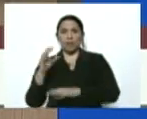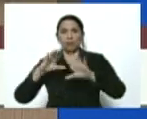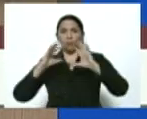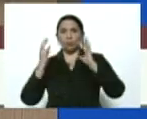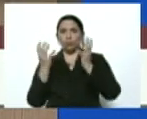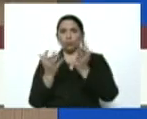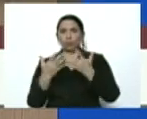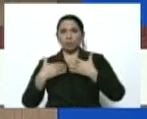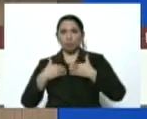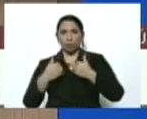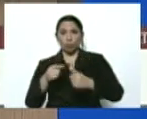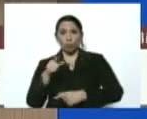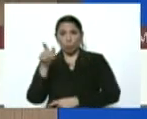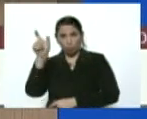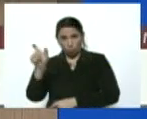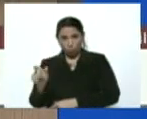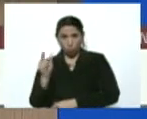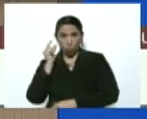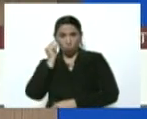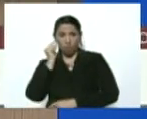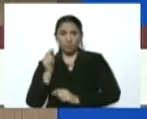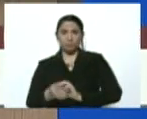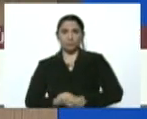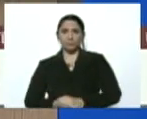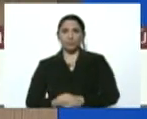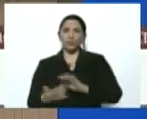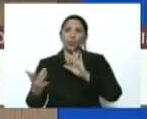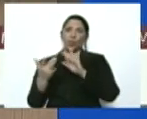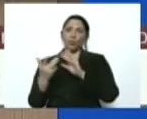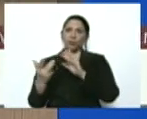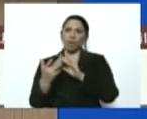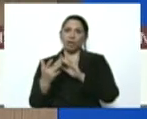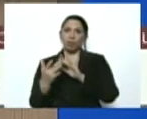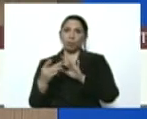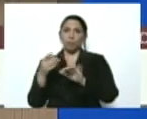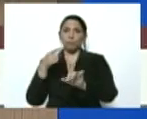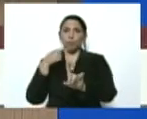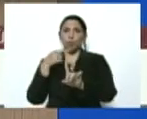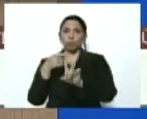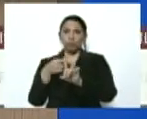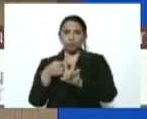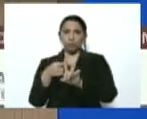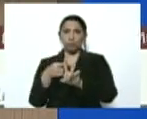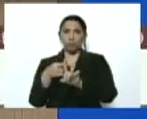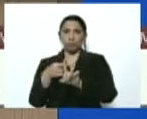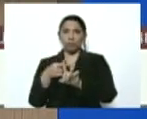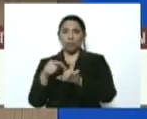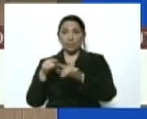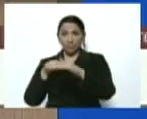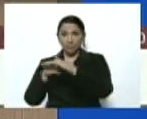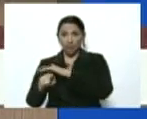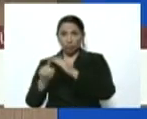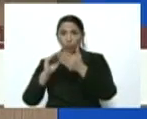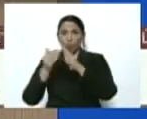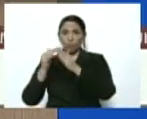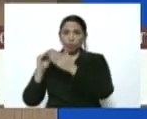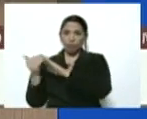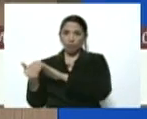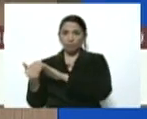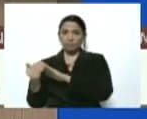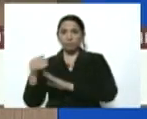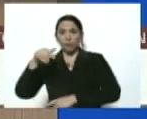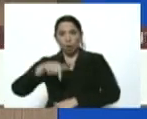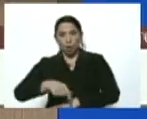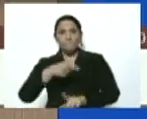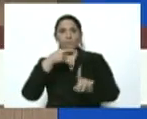Salud. Esta mujer tuvo un contacto positivo en su comunidad y dio hoy